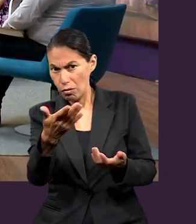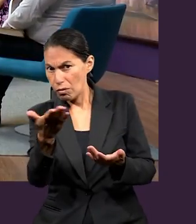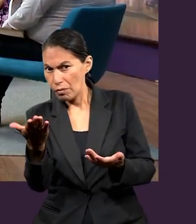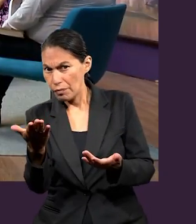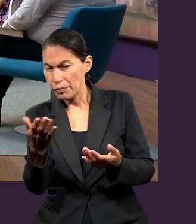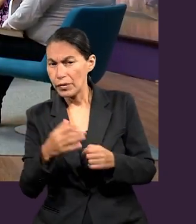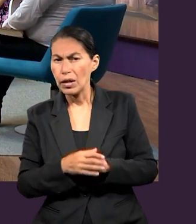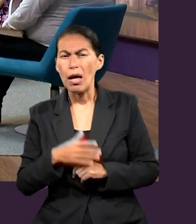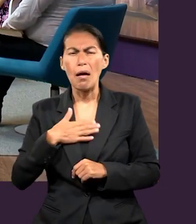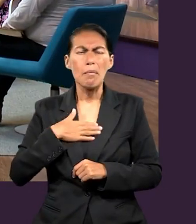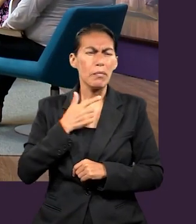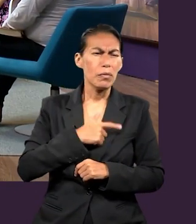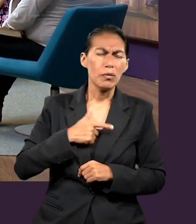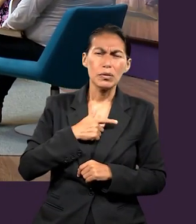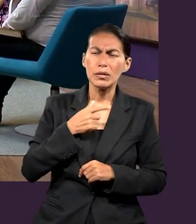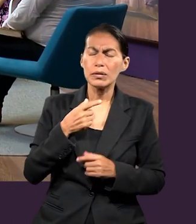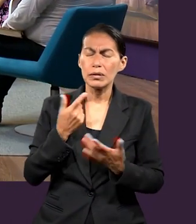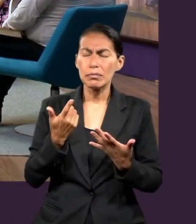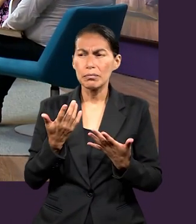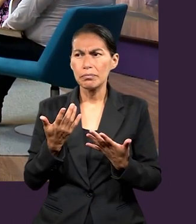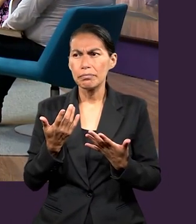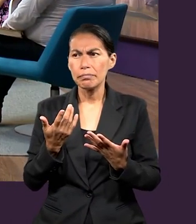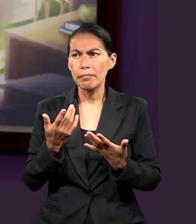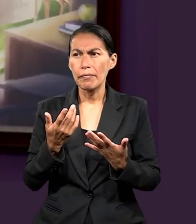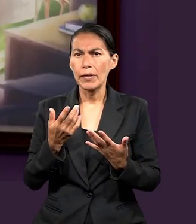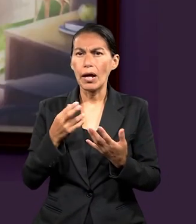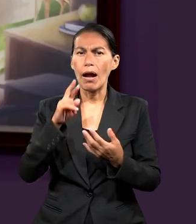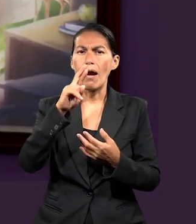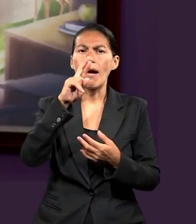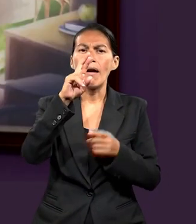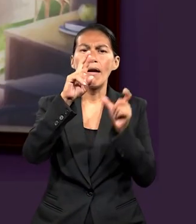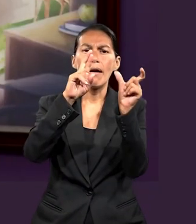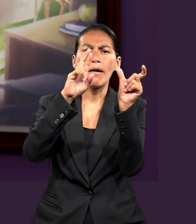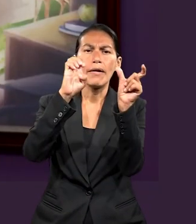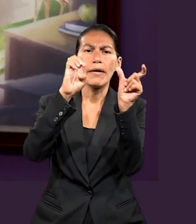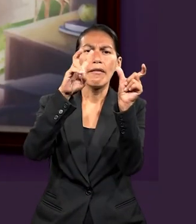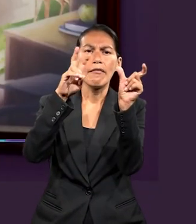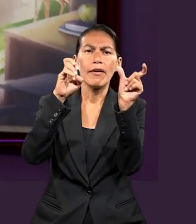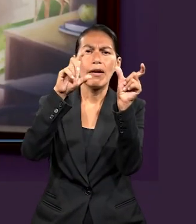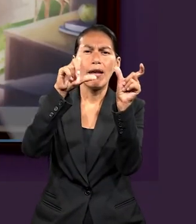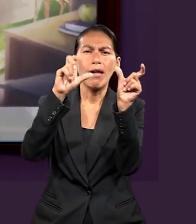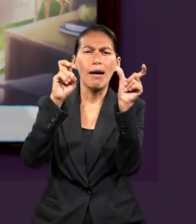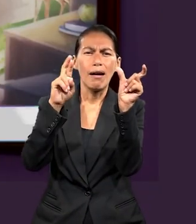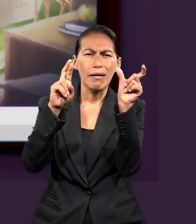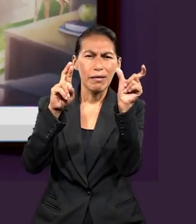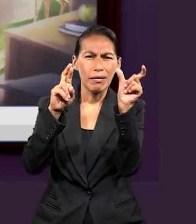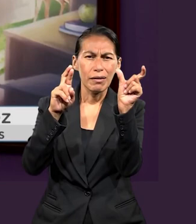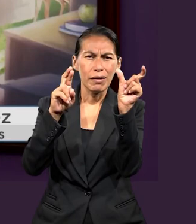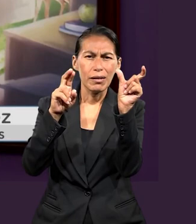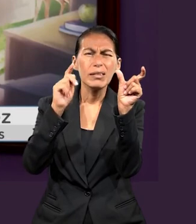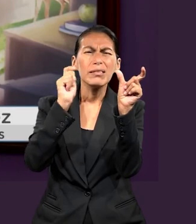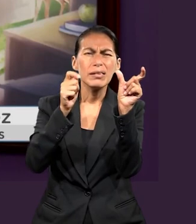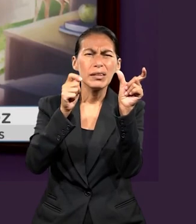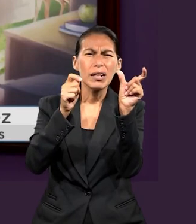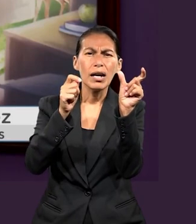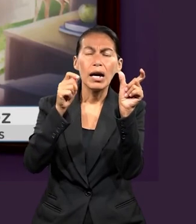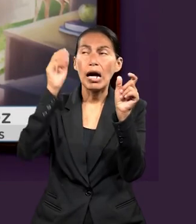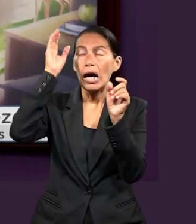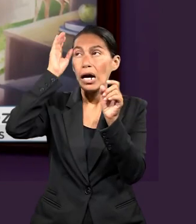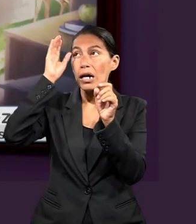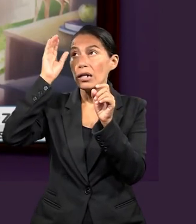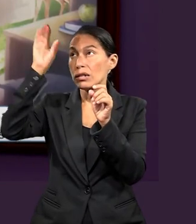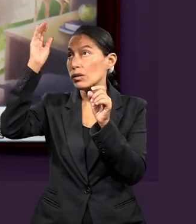de ustedes más quisiera aportar algo? A me gusta manejar el término de revelar. Creo que conocer a